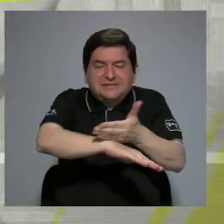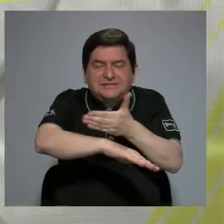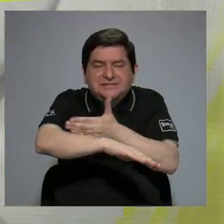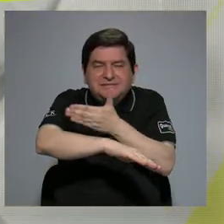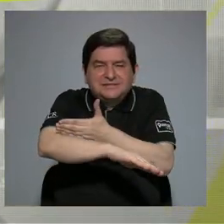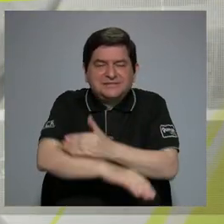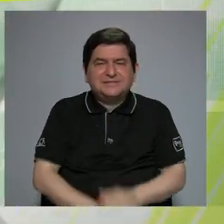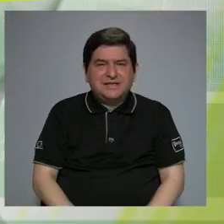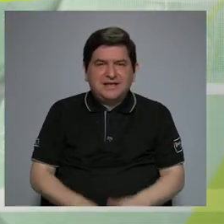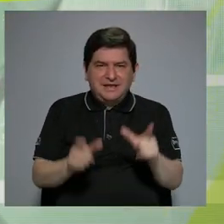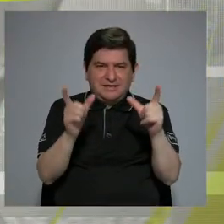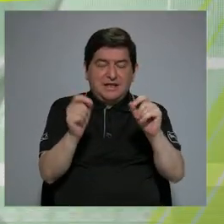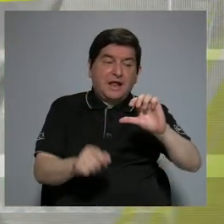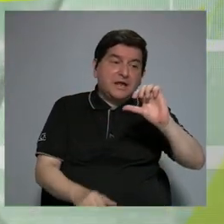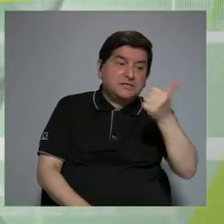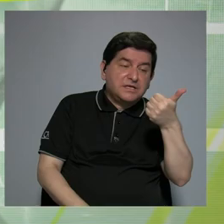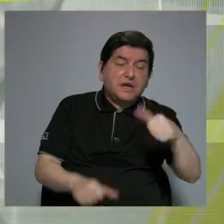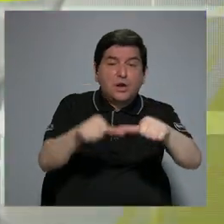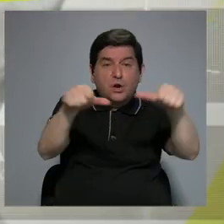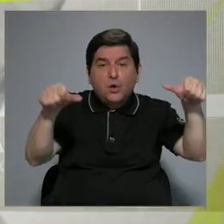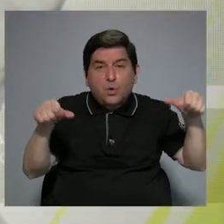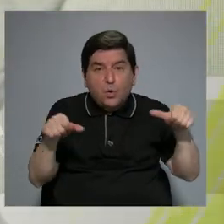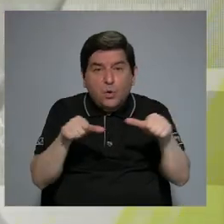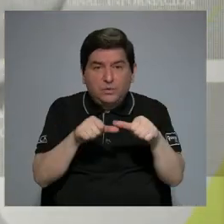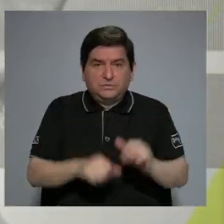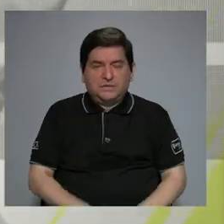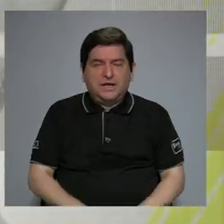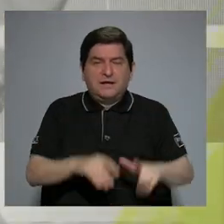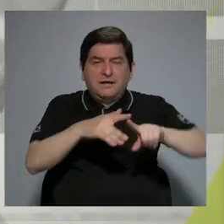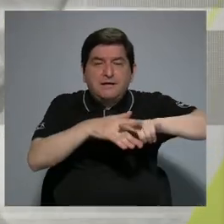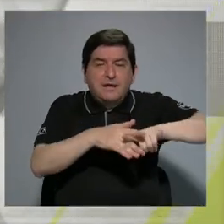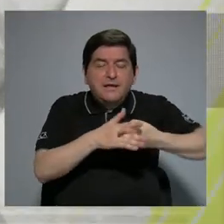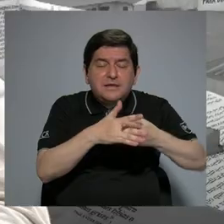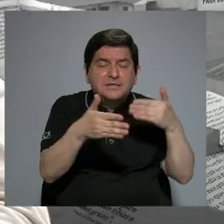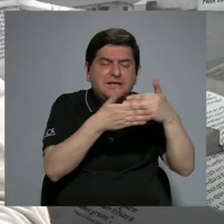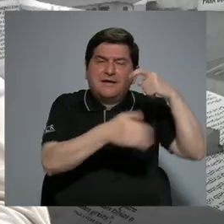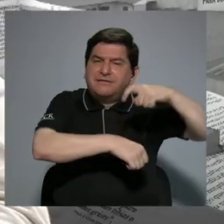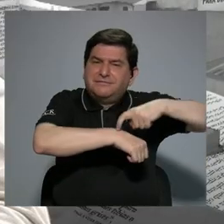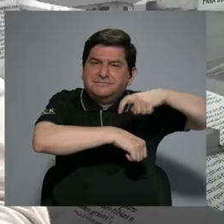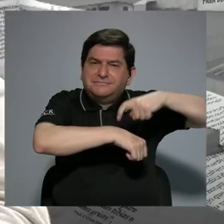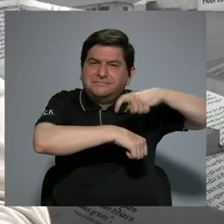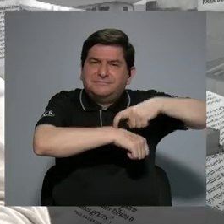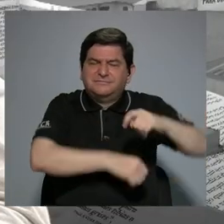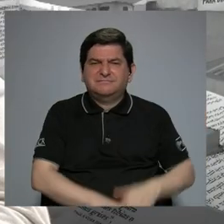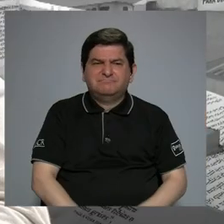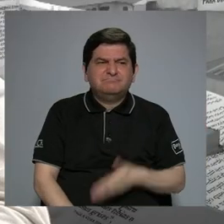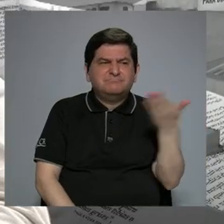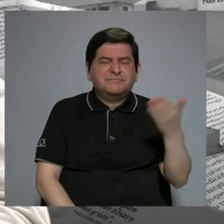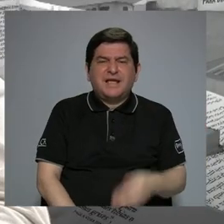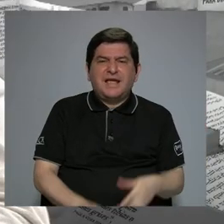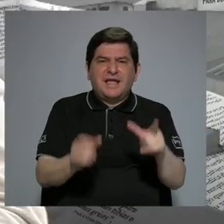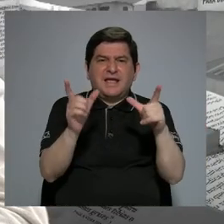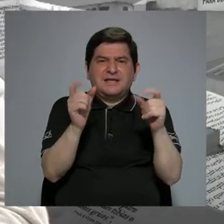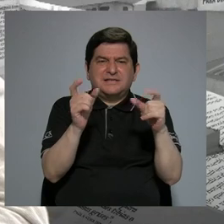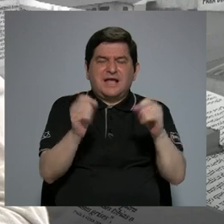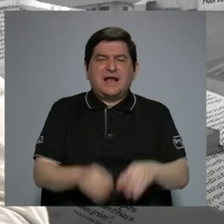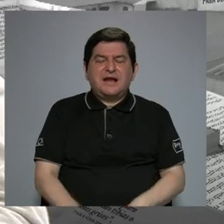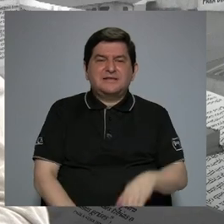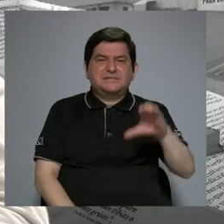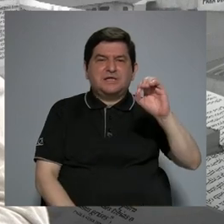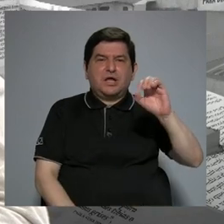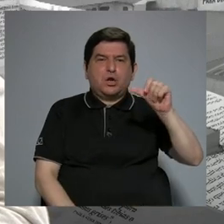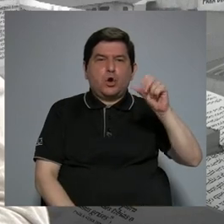La otra línea que nosotros hemos arrancado recientemente tiene que ver con cáncer colorectal